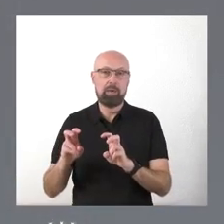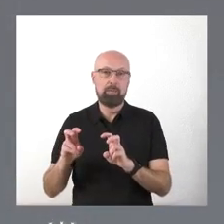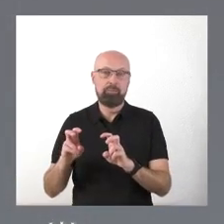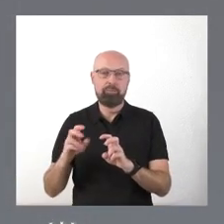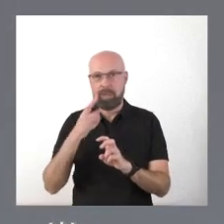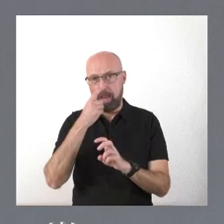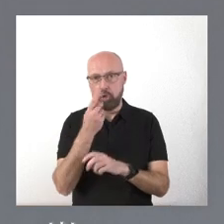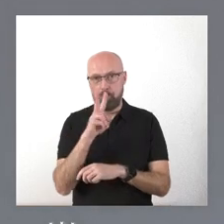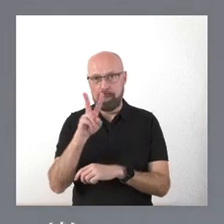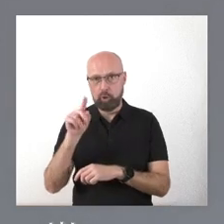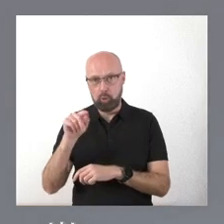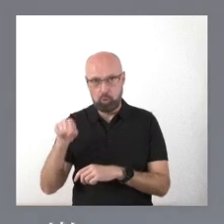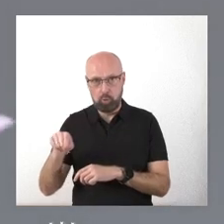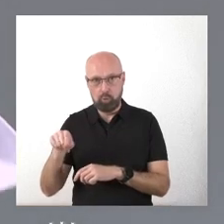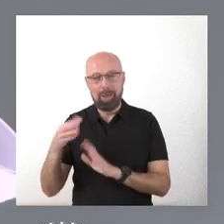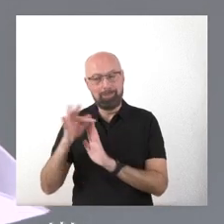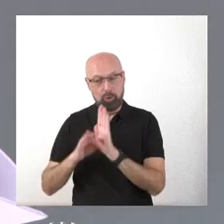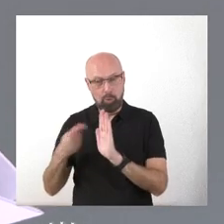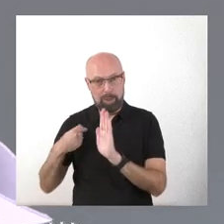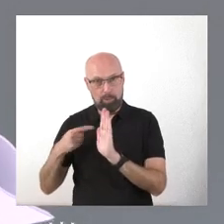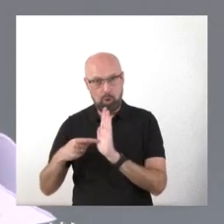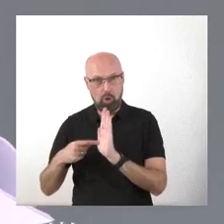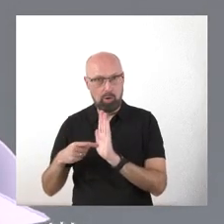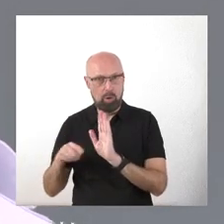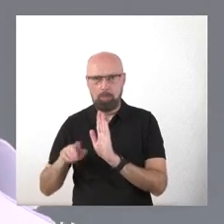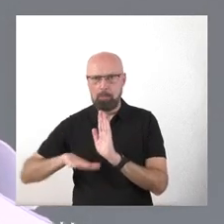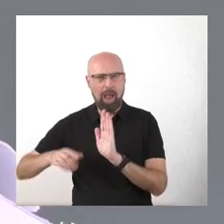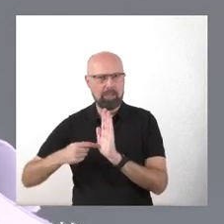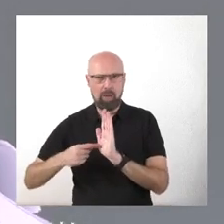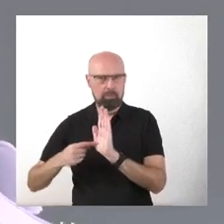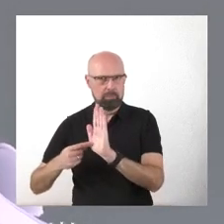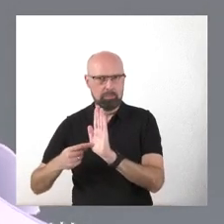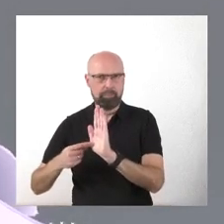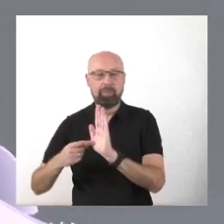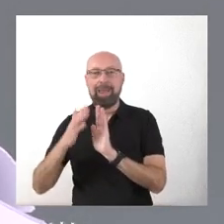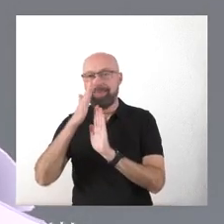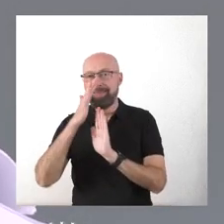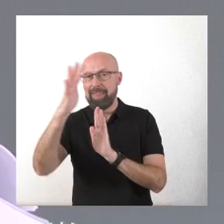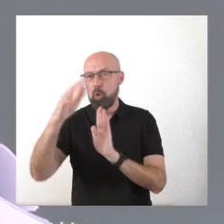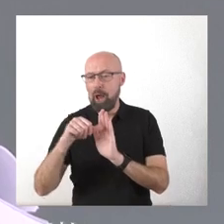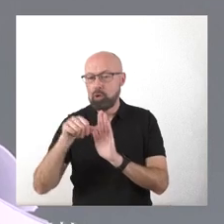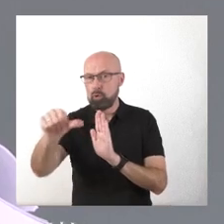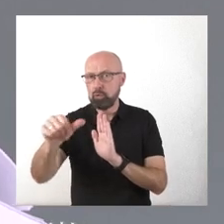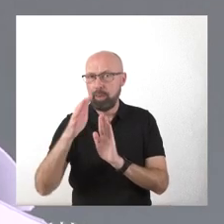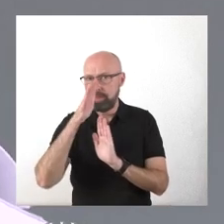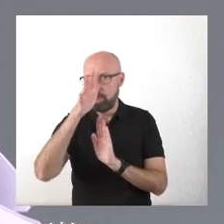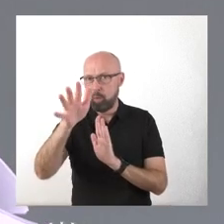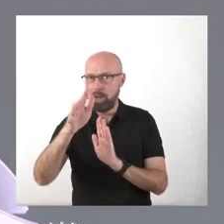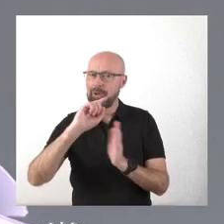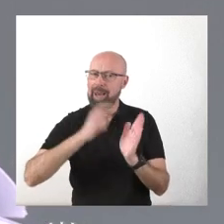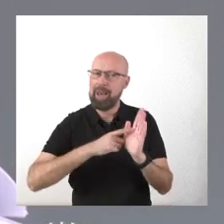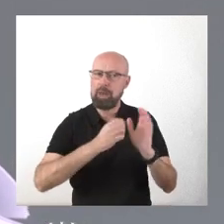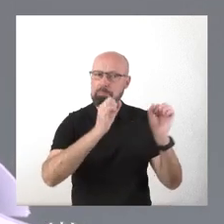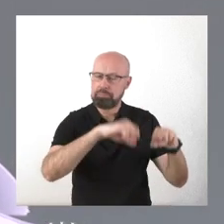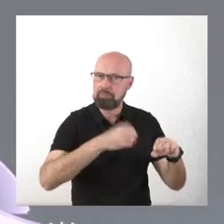a partir de ese presupuesto, en los cinco ejercicios siguientes a la entrada en vigor de la ley, pero ya se ha